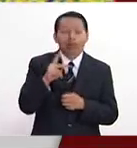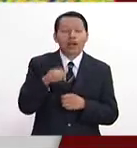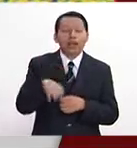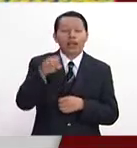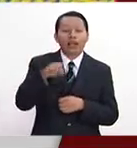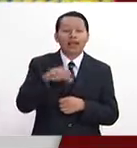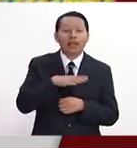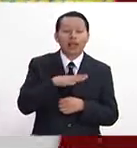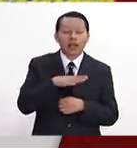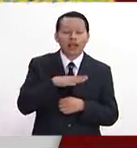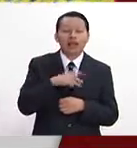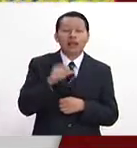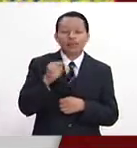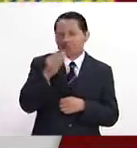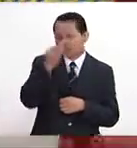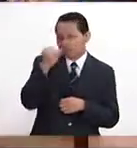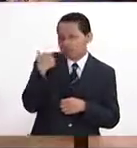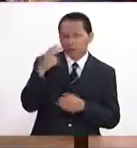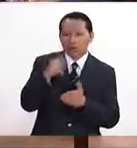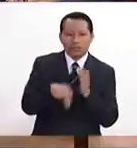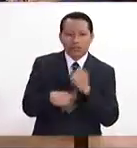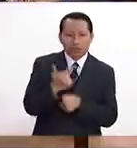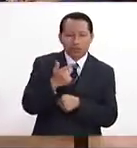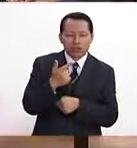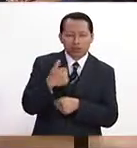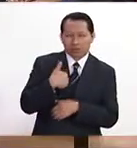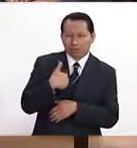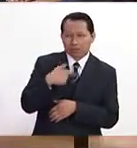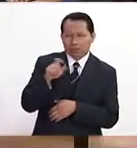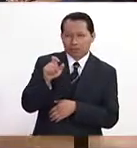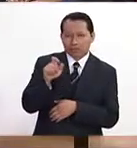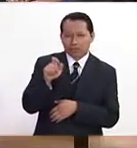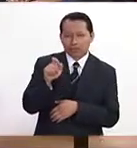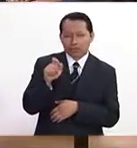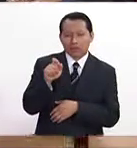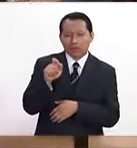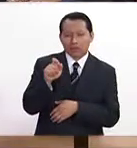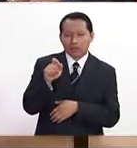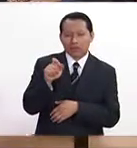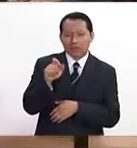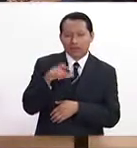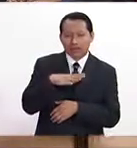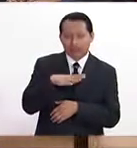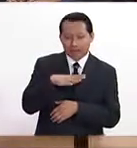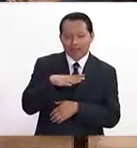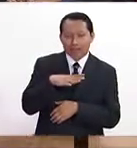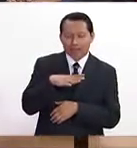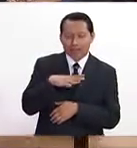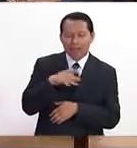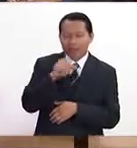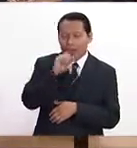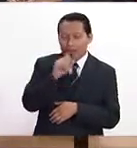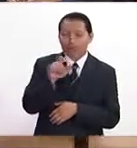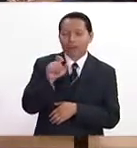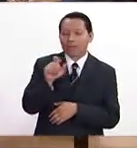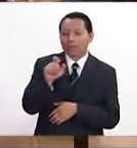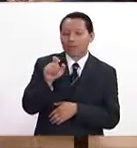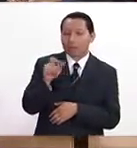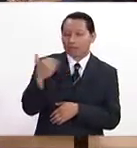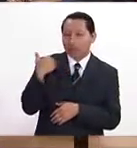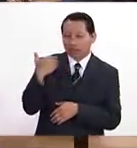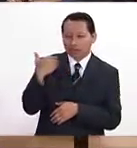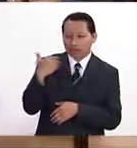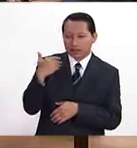Ah, ¿qué edad? Fue hace poco, en 2012, tenía 20, ¿cuántos tengo ahorita? No sé, Mucho chavo. 20 y tantos. Hace 5 años